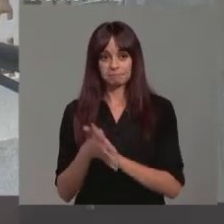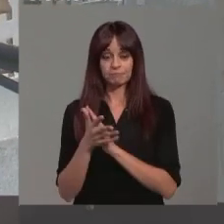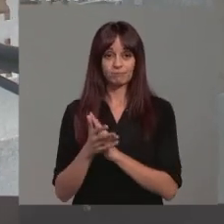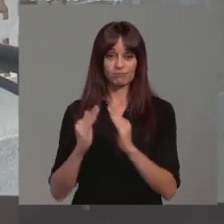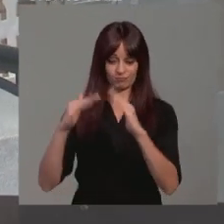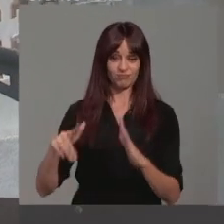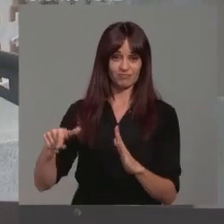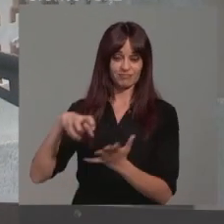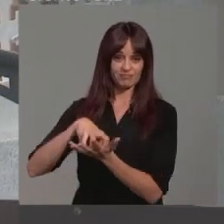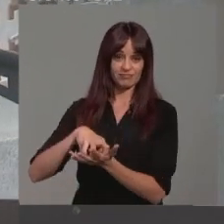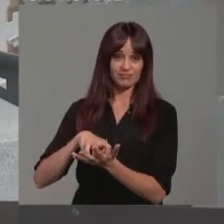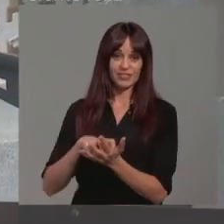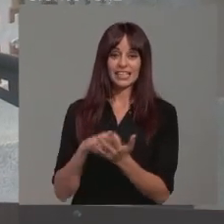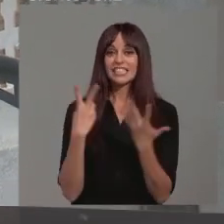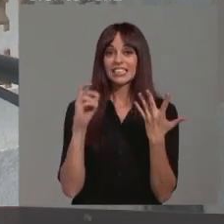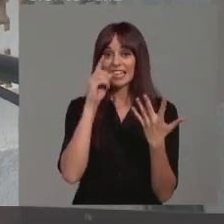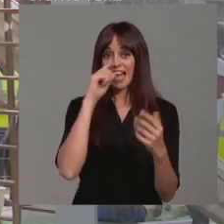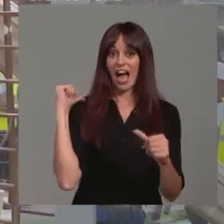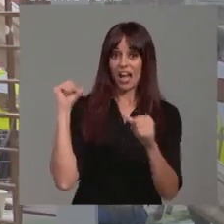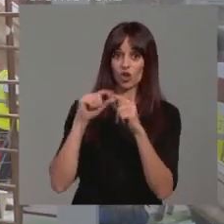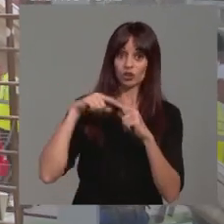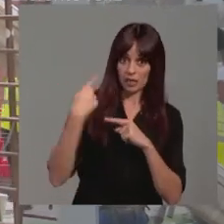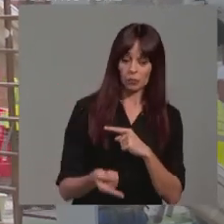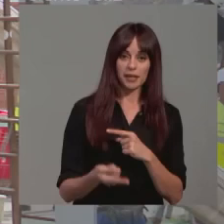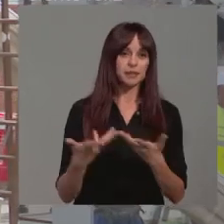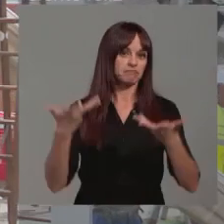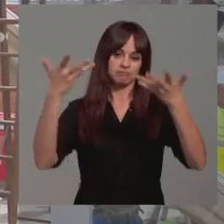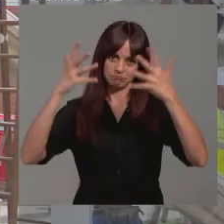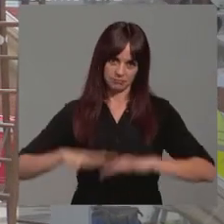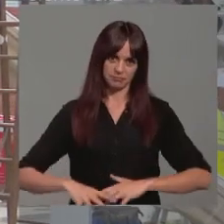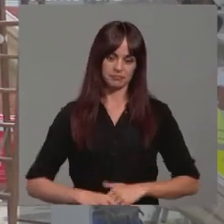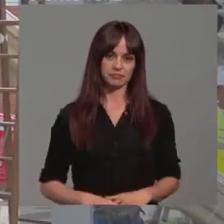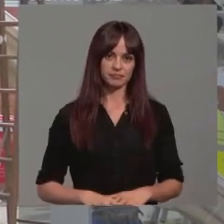local hostelero después de 70 años de historia.